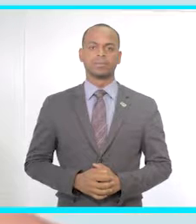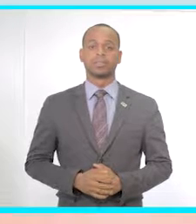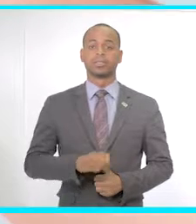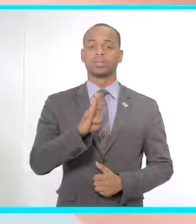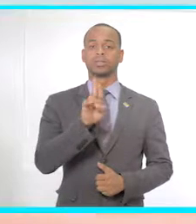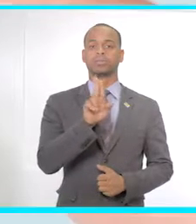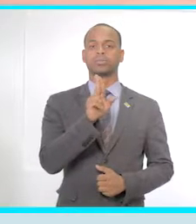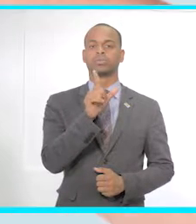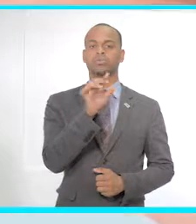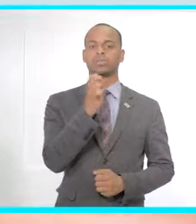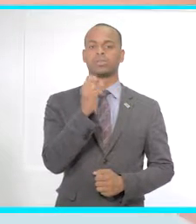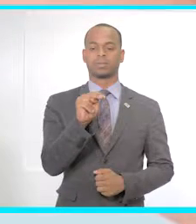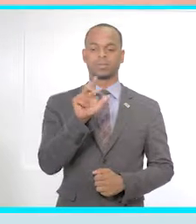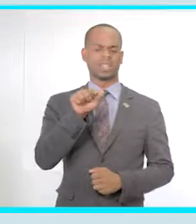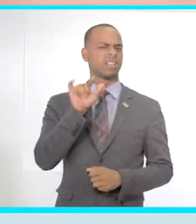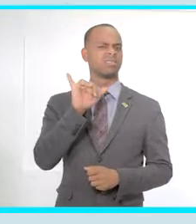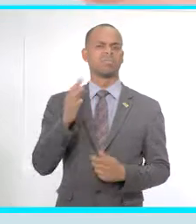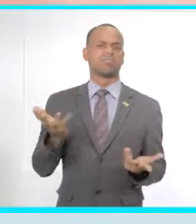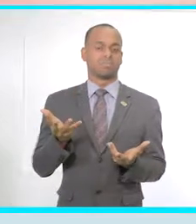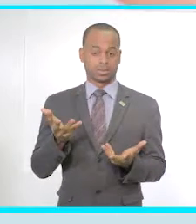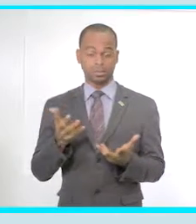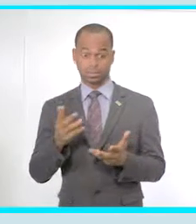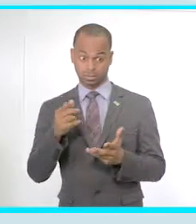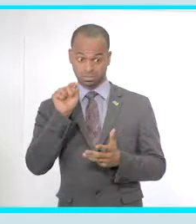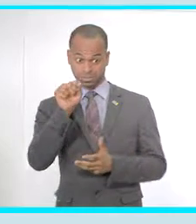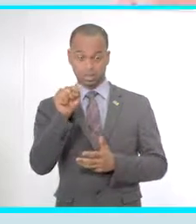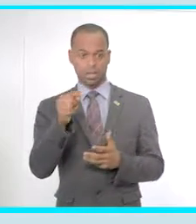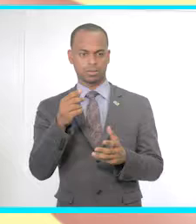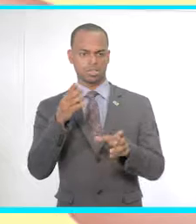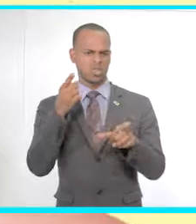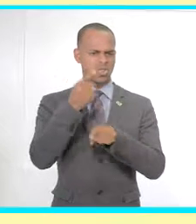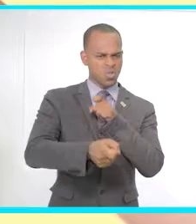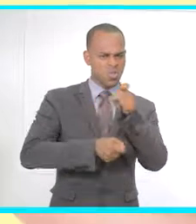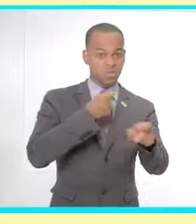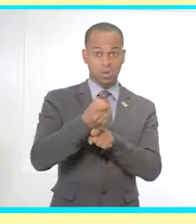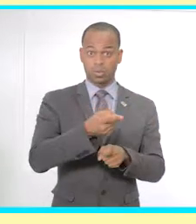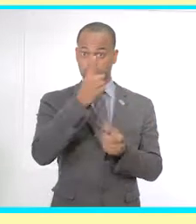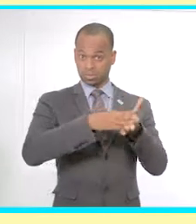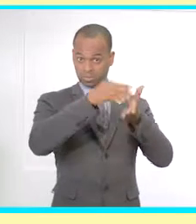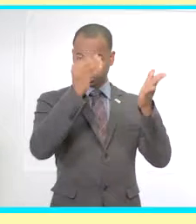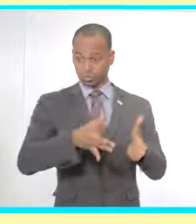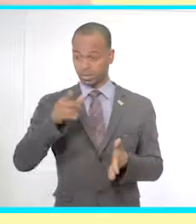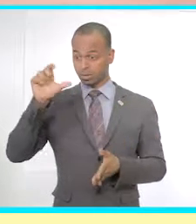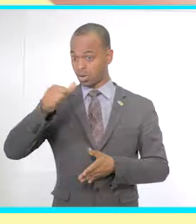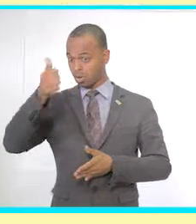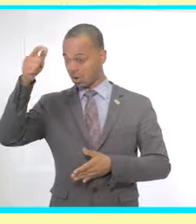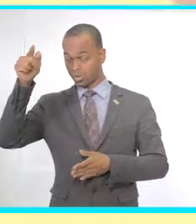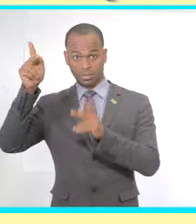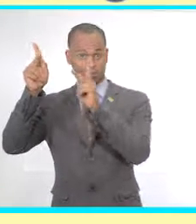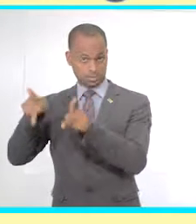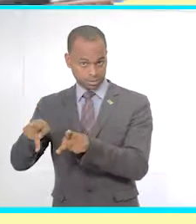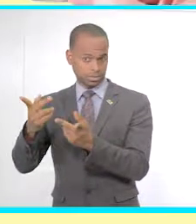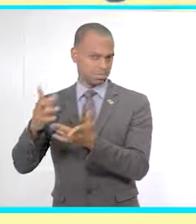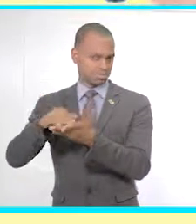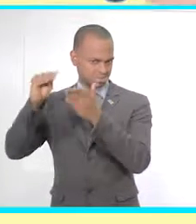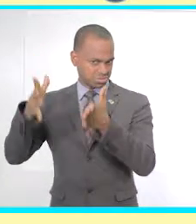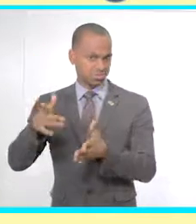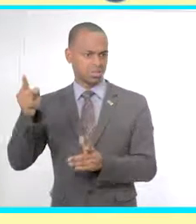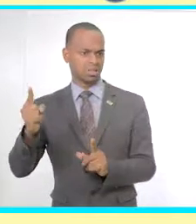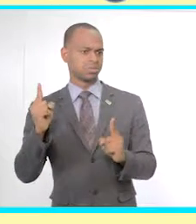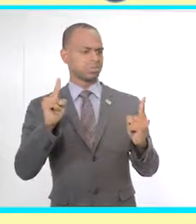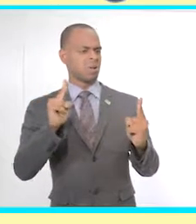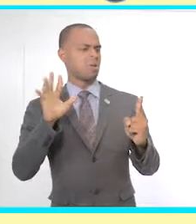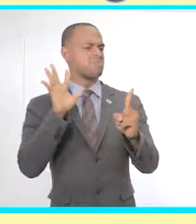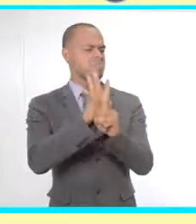El bullying es el maltrato físico o psicológico deliberado y continuo que recibe un estudiante por parte de otro u